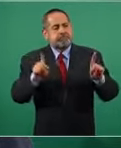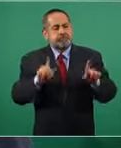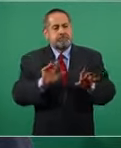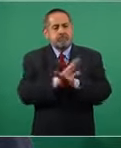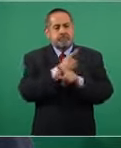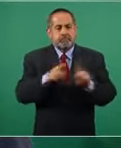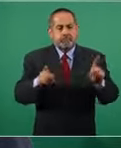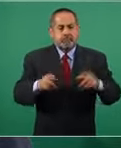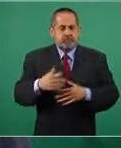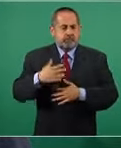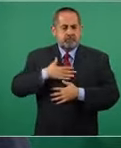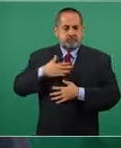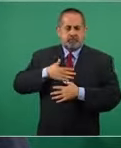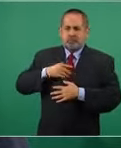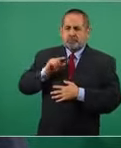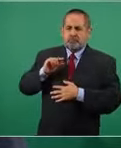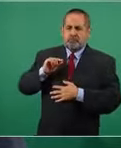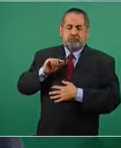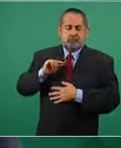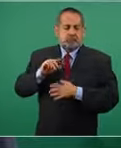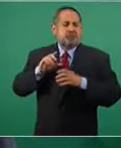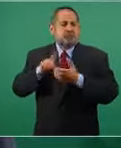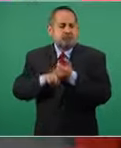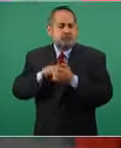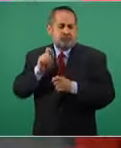Yo no soy un diplomático, soy un político.